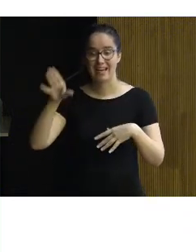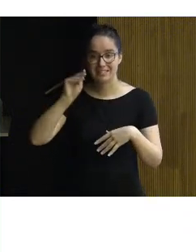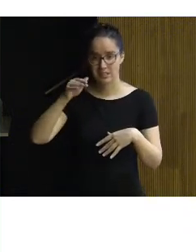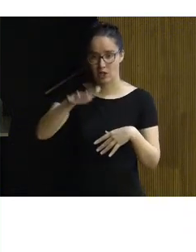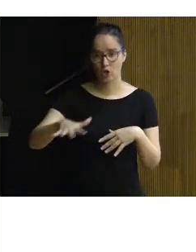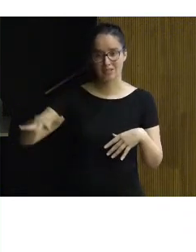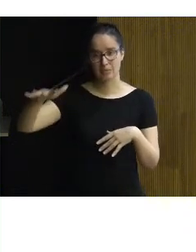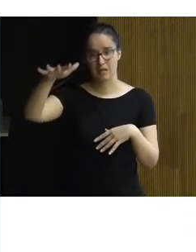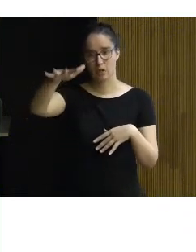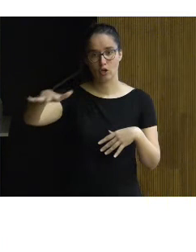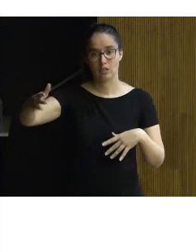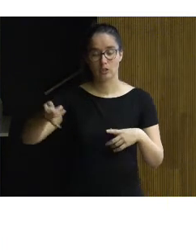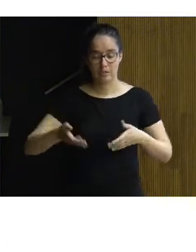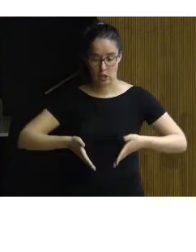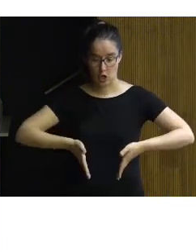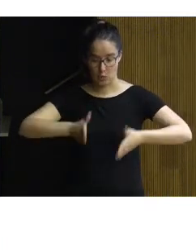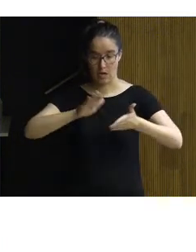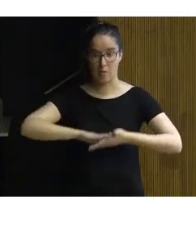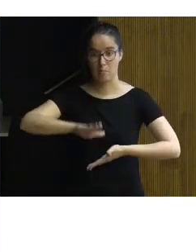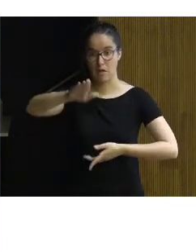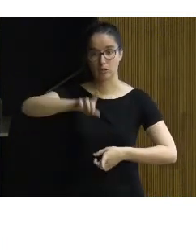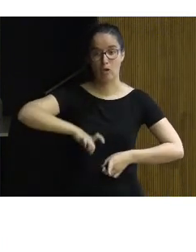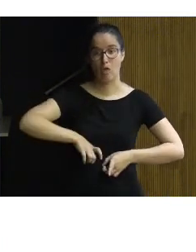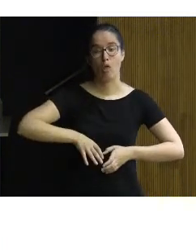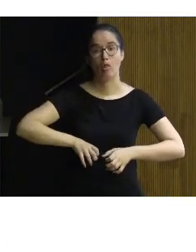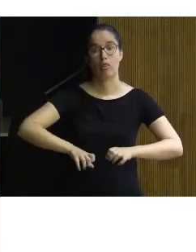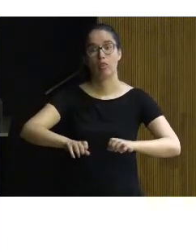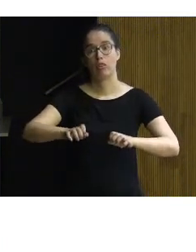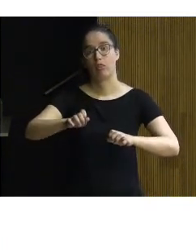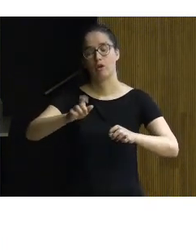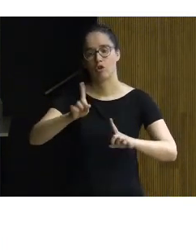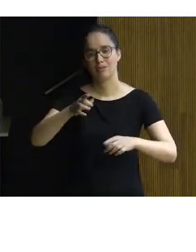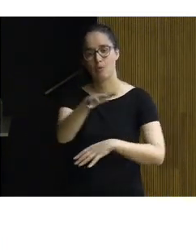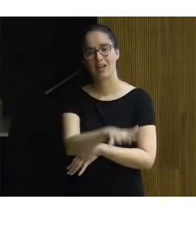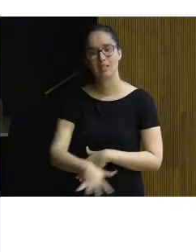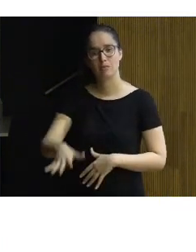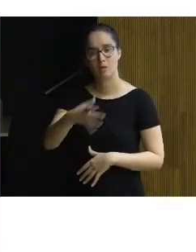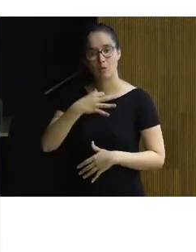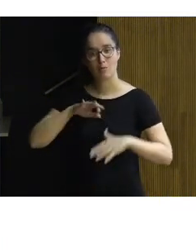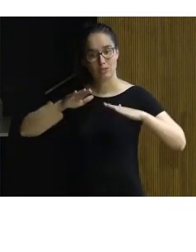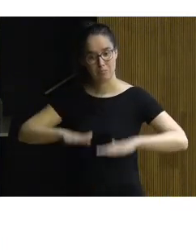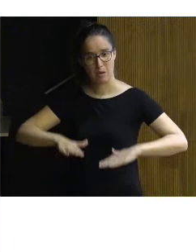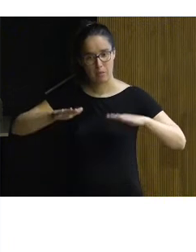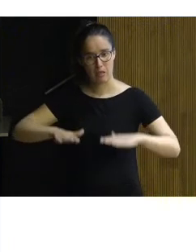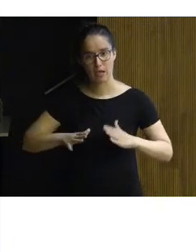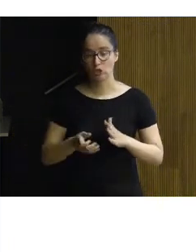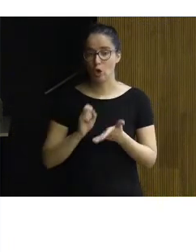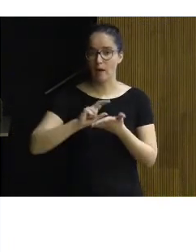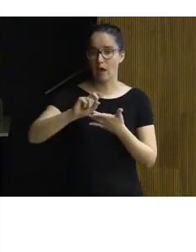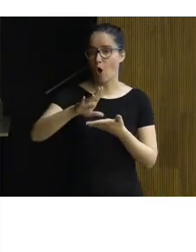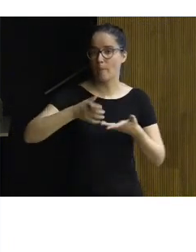espacios por lo tanto ampliamos para que no fuese solamente un recorrido sino que fuese un espacio en el que pudiésemos permanecer y